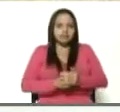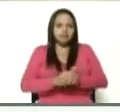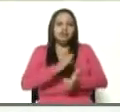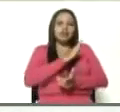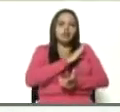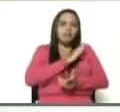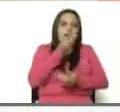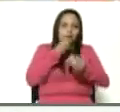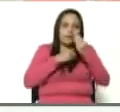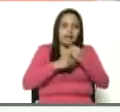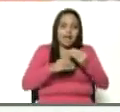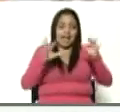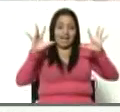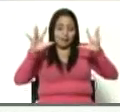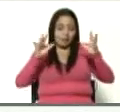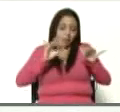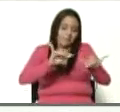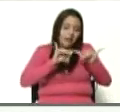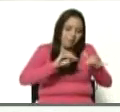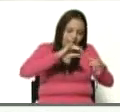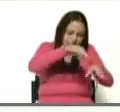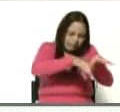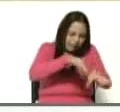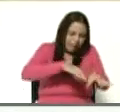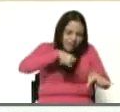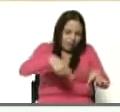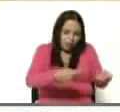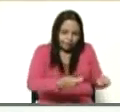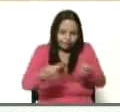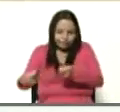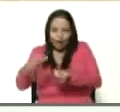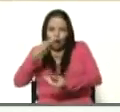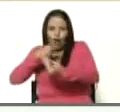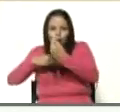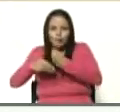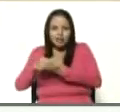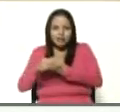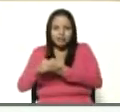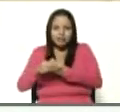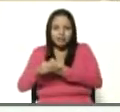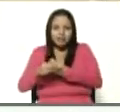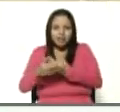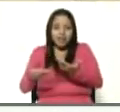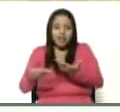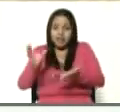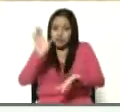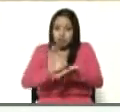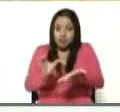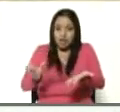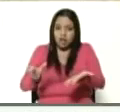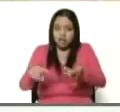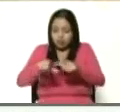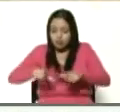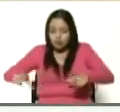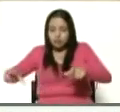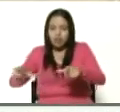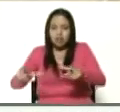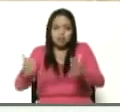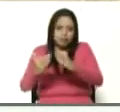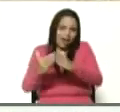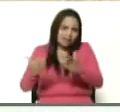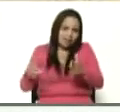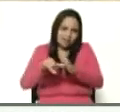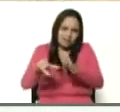propia comida producida por ti en tu espacio agrourbano, en tu conuco, en tu patio. Eso